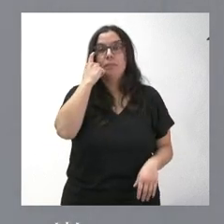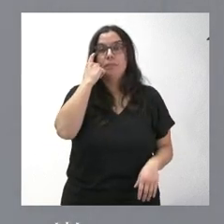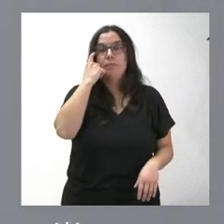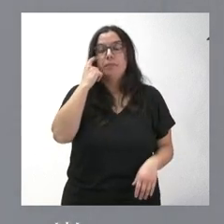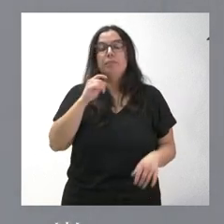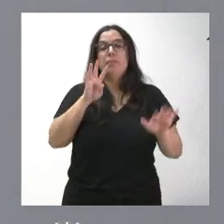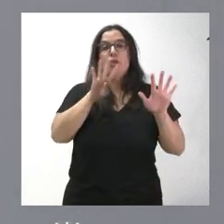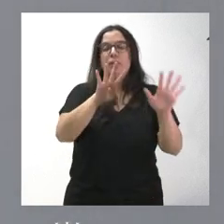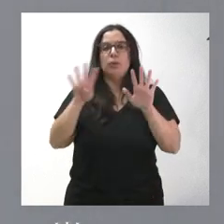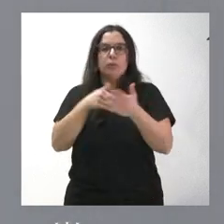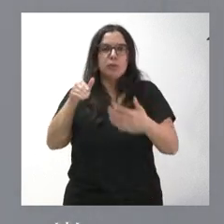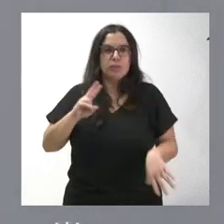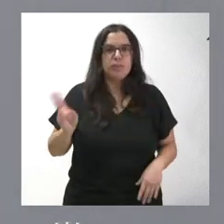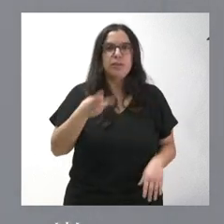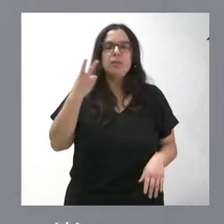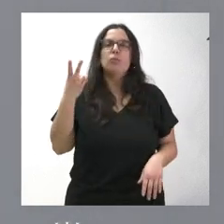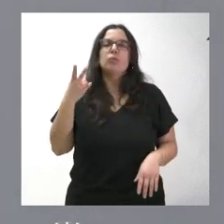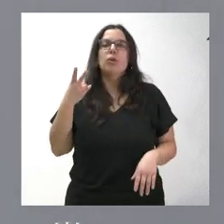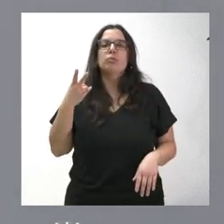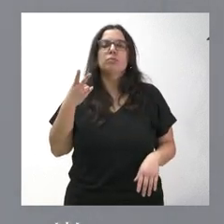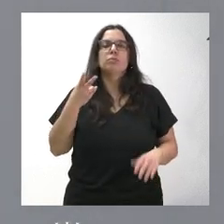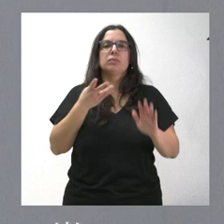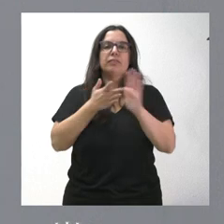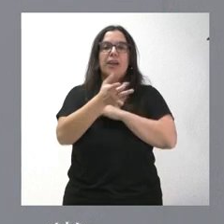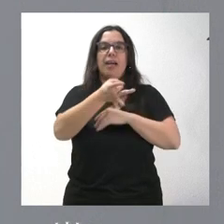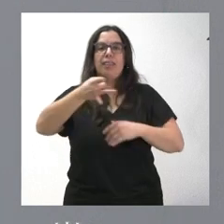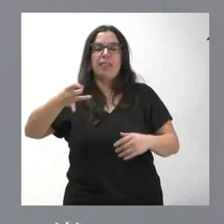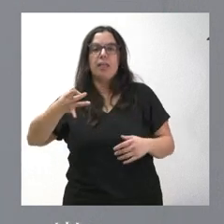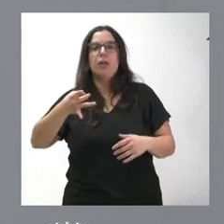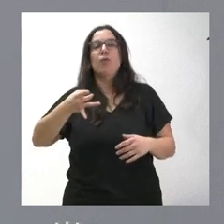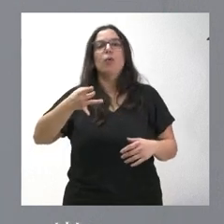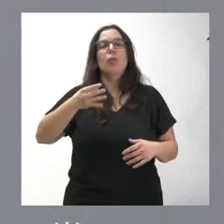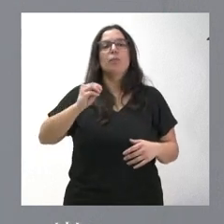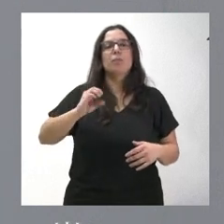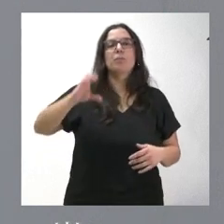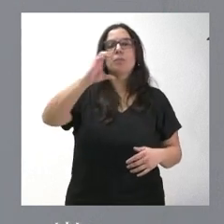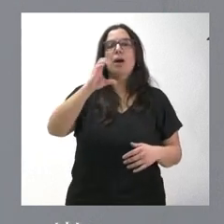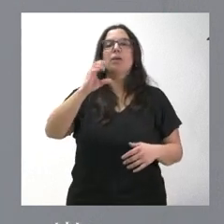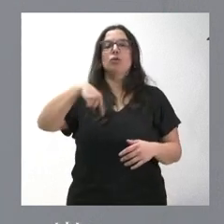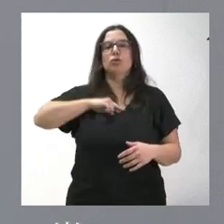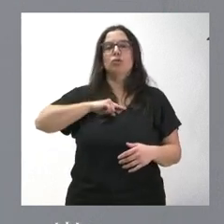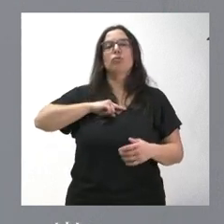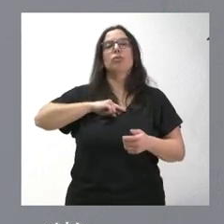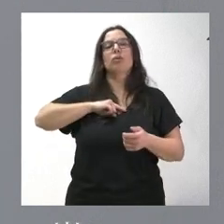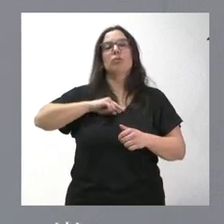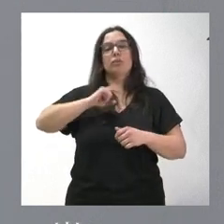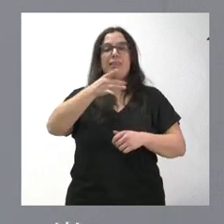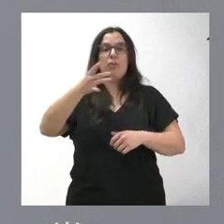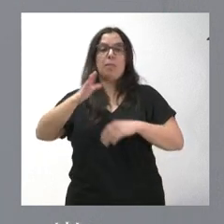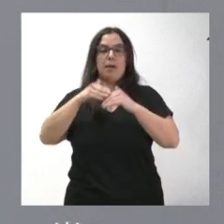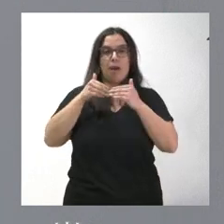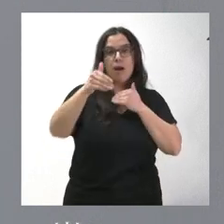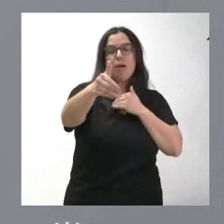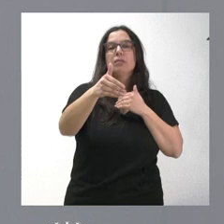Con 99 millones de euros es el incremento del endeudamiento al que hace de nuestra comunidad autónoma, endeudamiento a largo plazo para este año 2023,